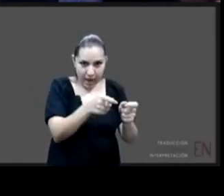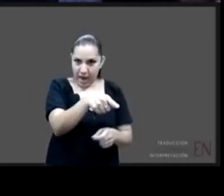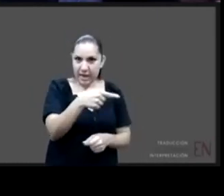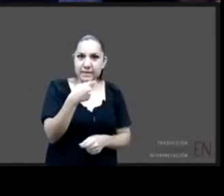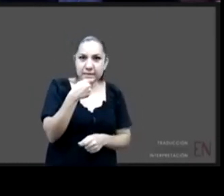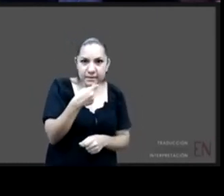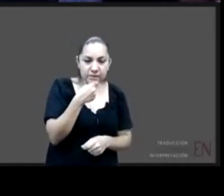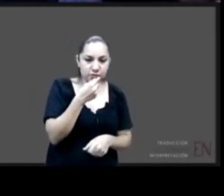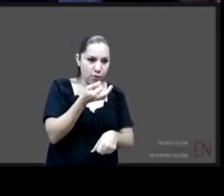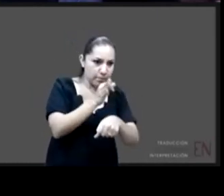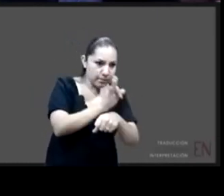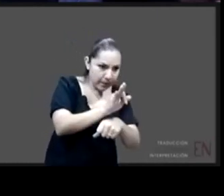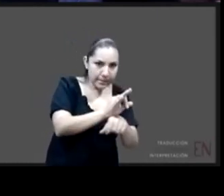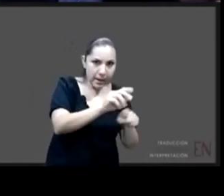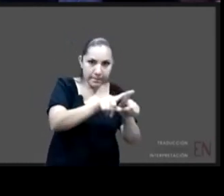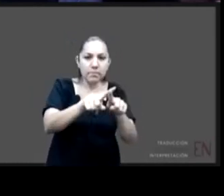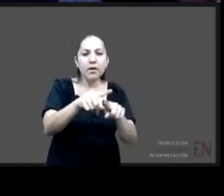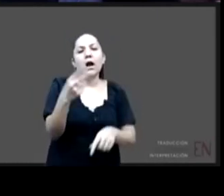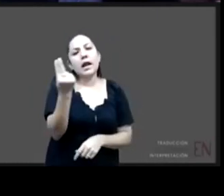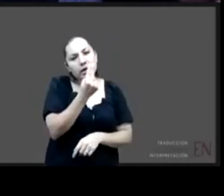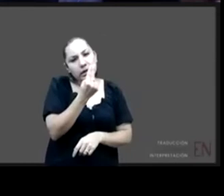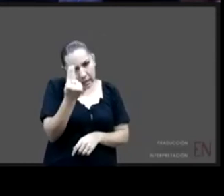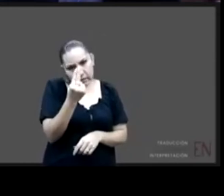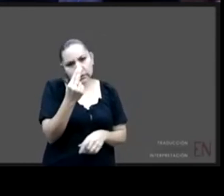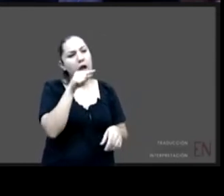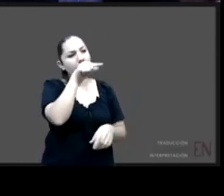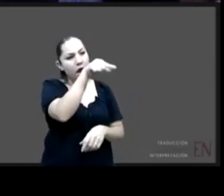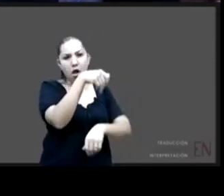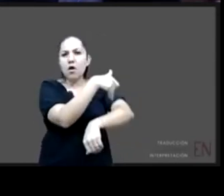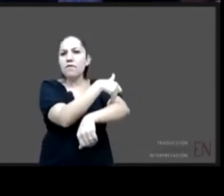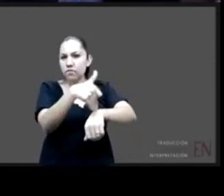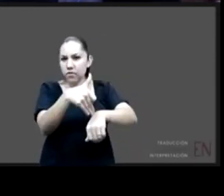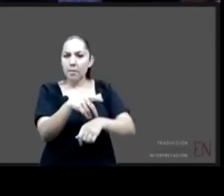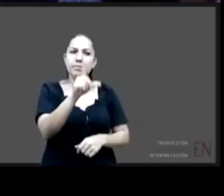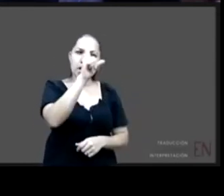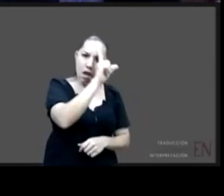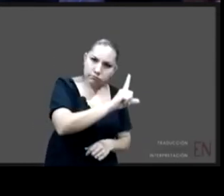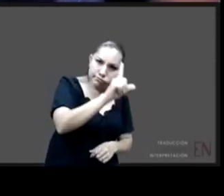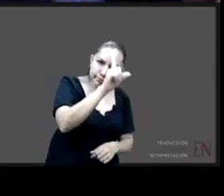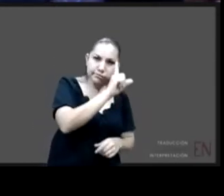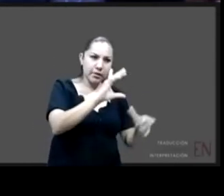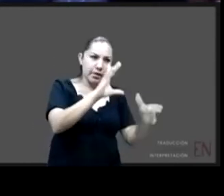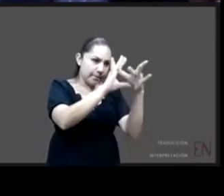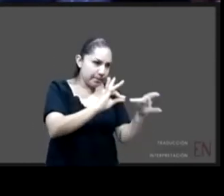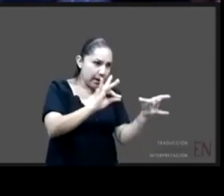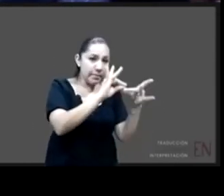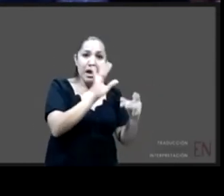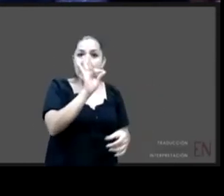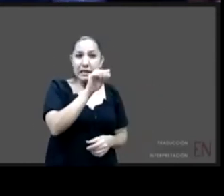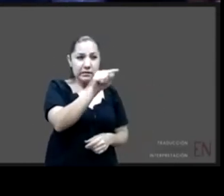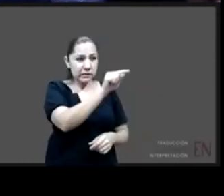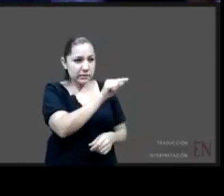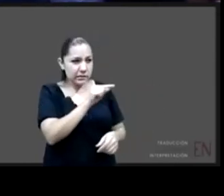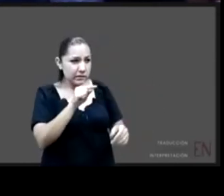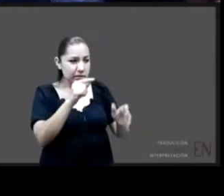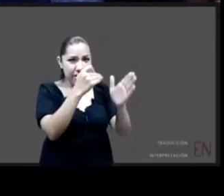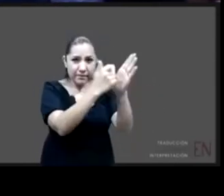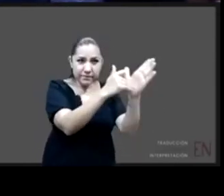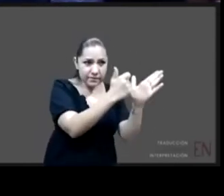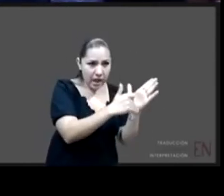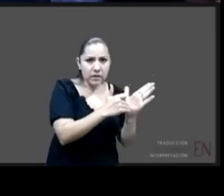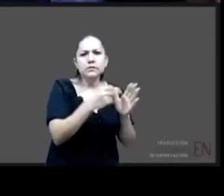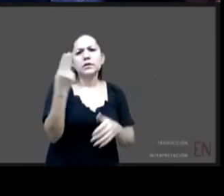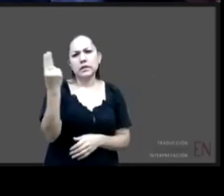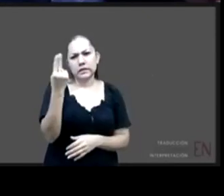tiene que ser evaluada si la familia tiene condiciones de cuidado tenemos que apoyar a la familia apoyarla a todo